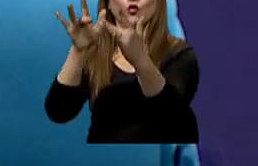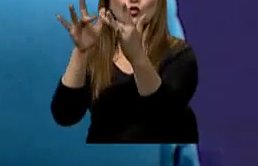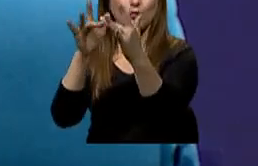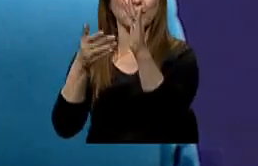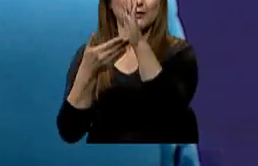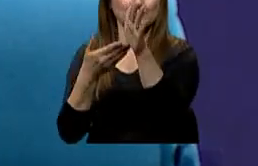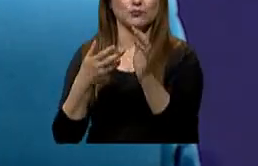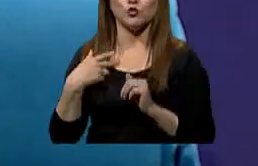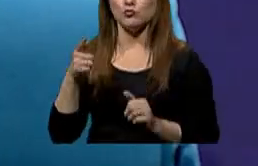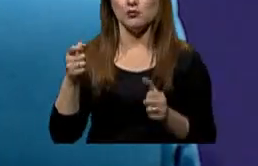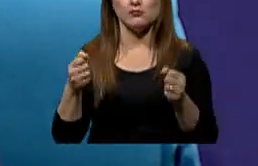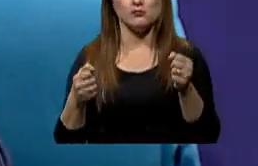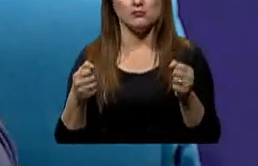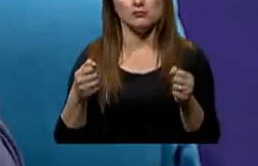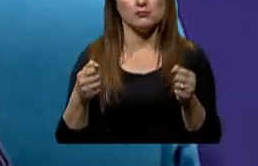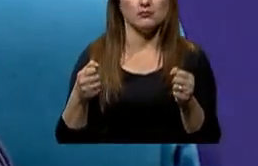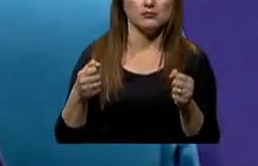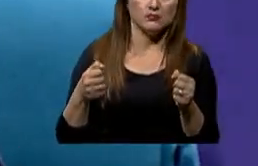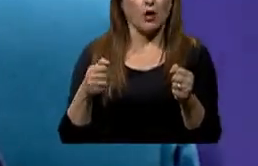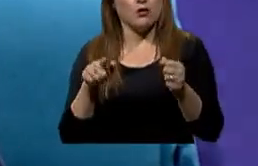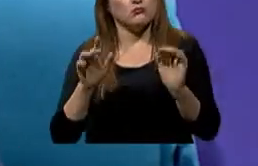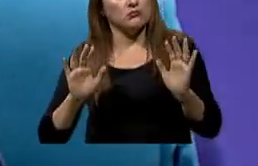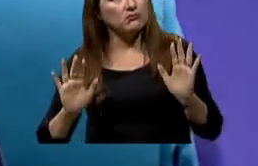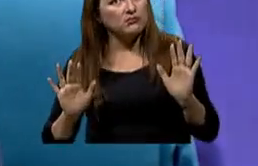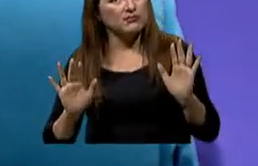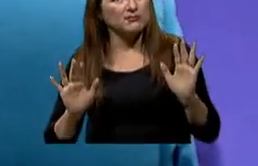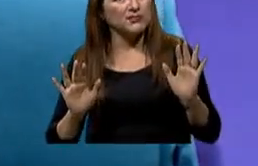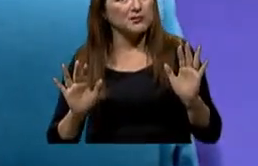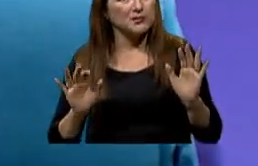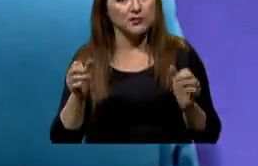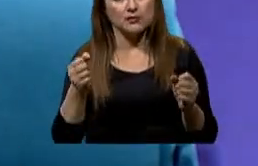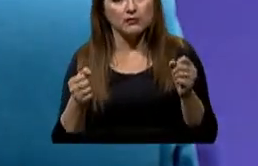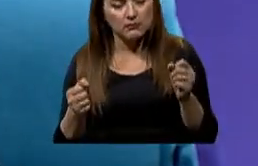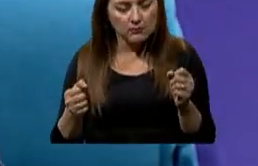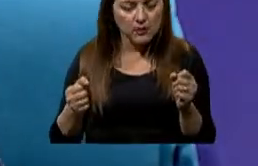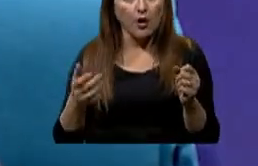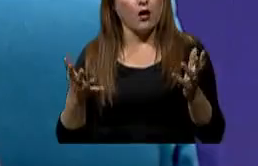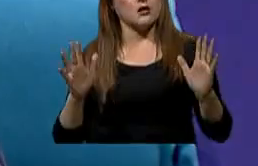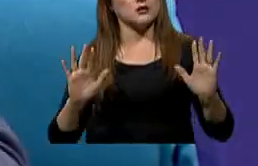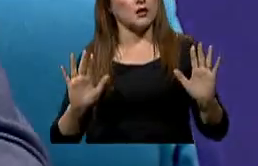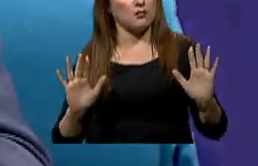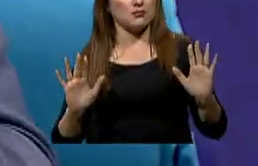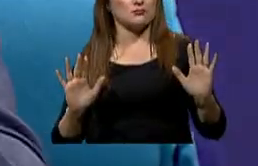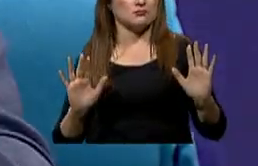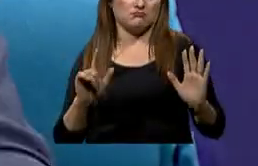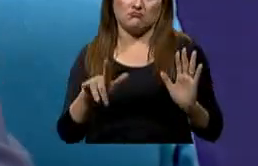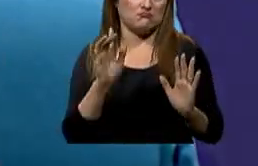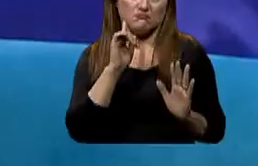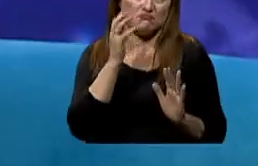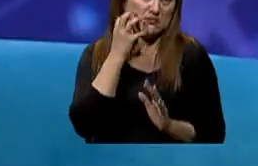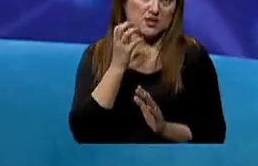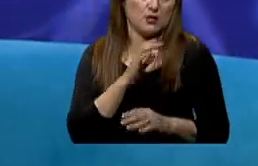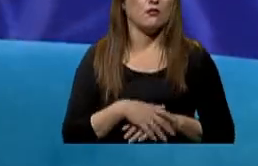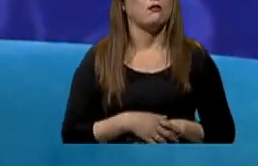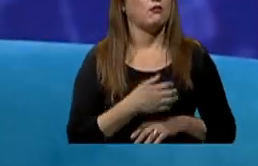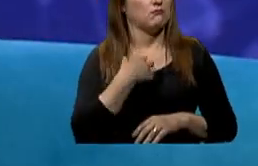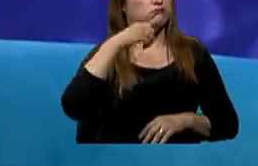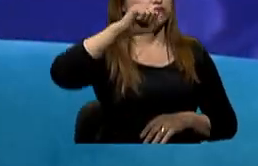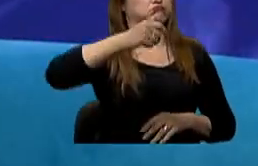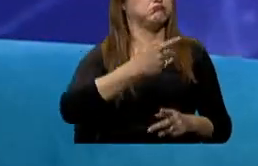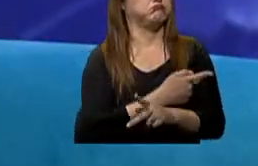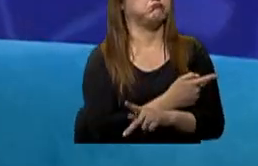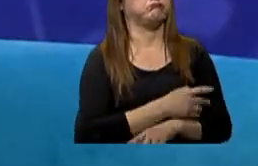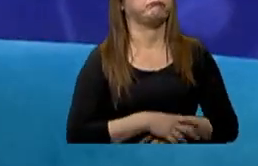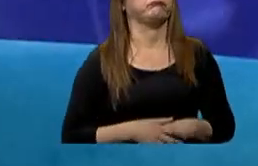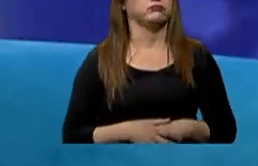en un vehículo, ¿alguna vez has tenido esa incapacidad para mantenerte despierto? ¿Te has puesto en peligro? Sí, fíjate que